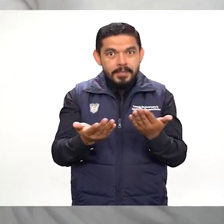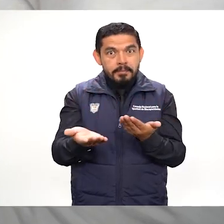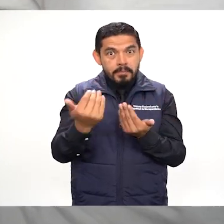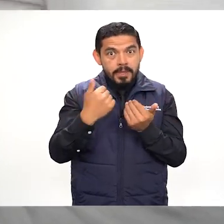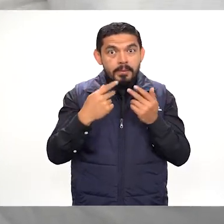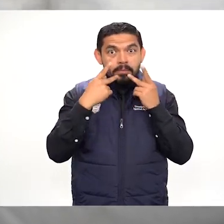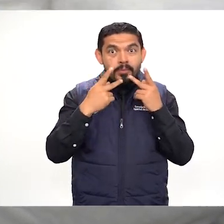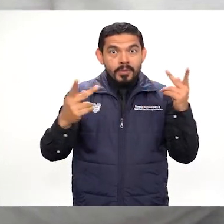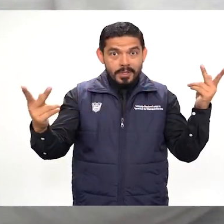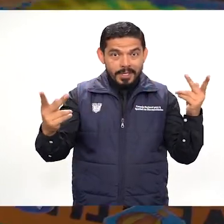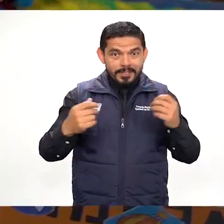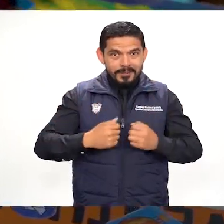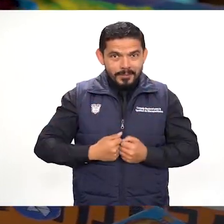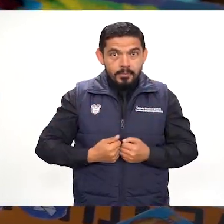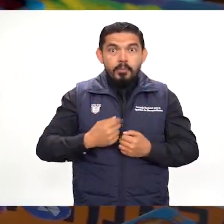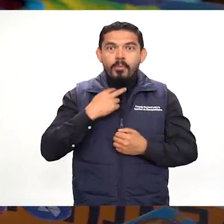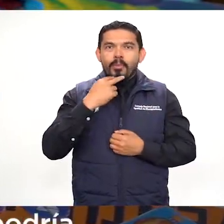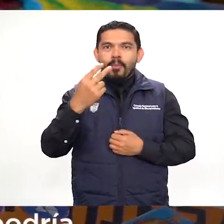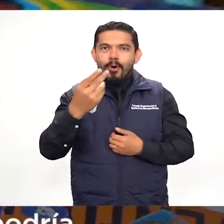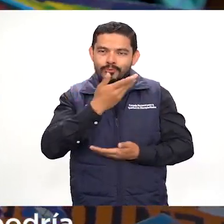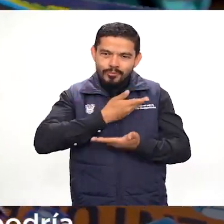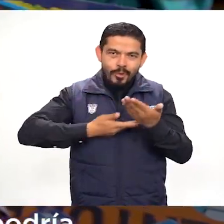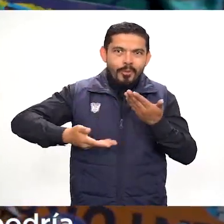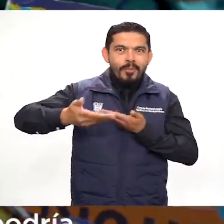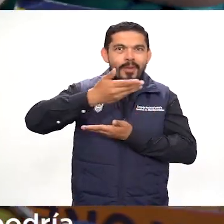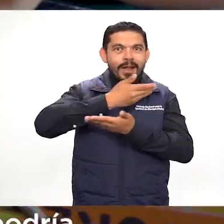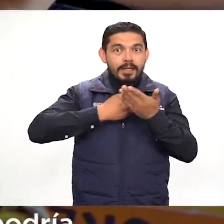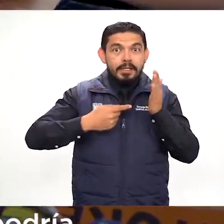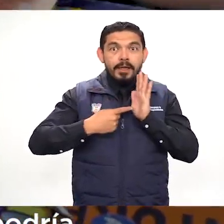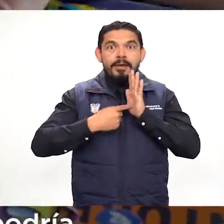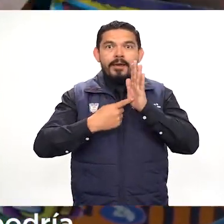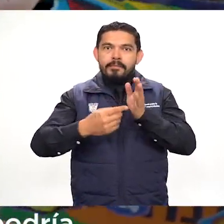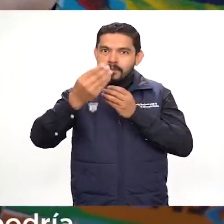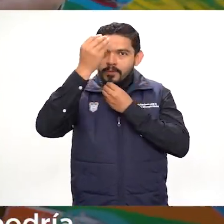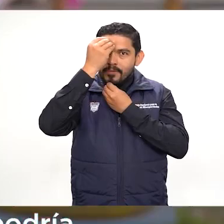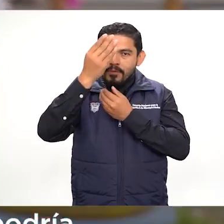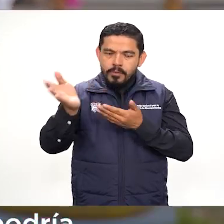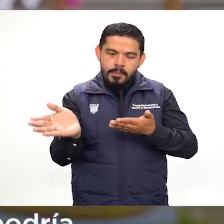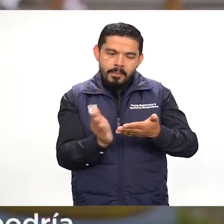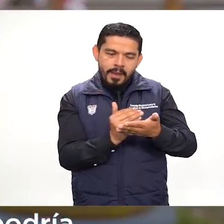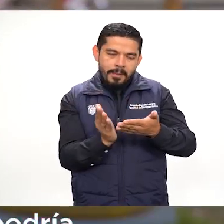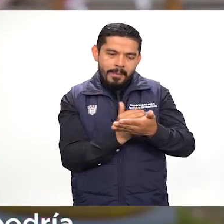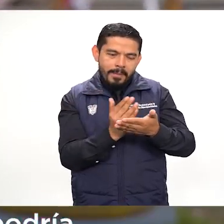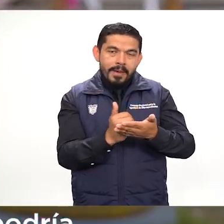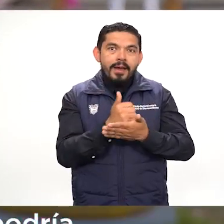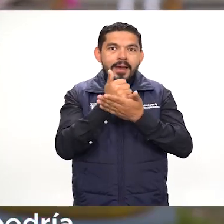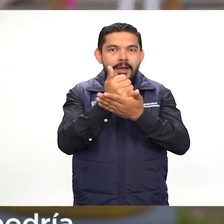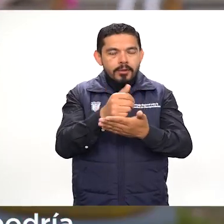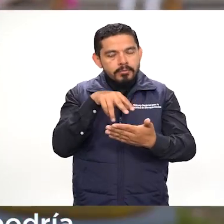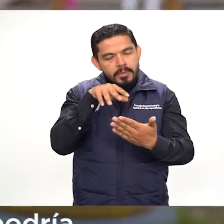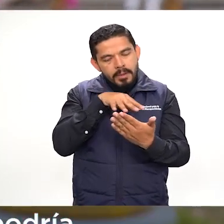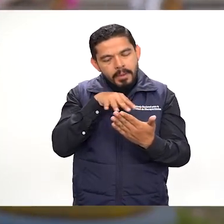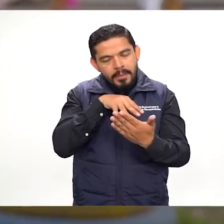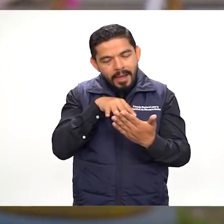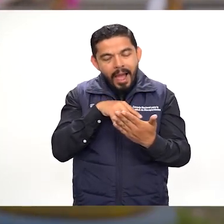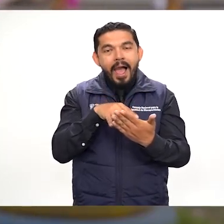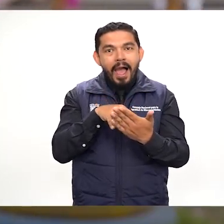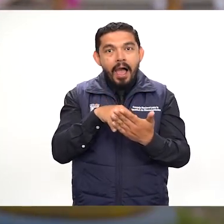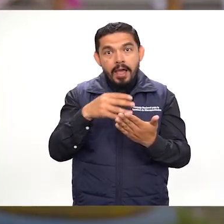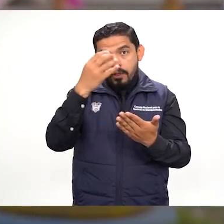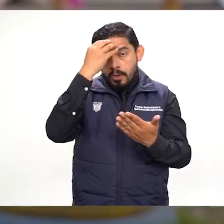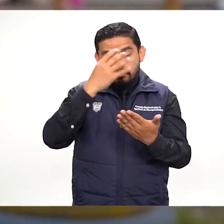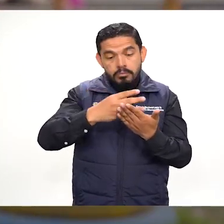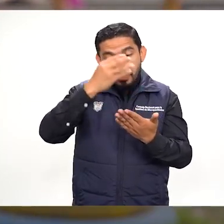acompañar esta publicación de Paz a la Voz, que va a convertirse en un medio que podría ayudarnos a todos los que nos dedicamos a la